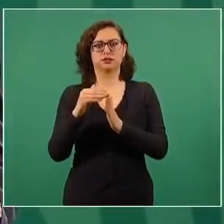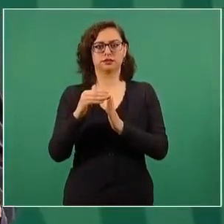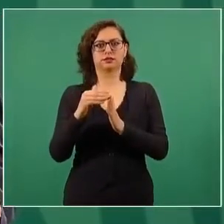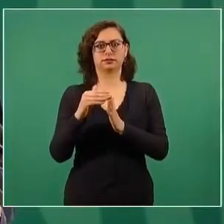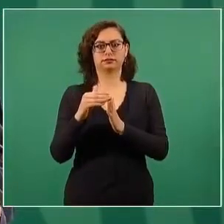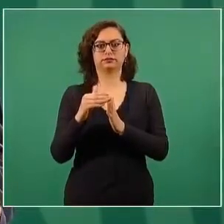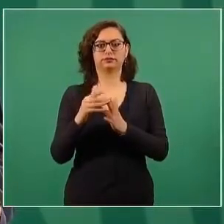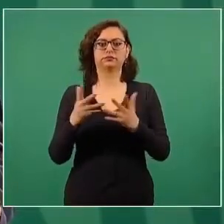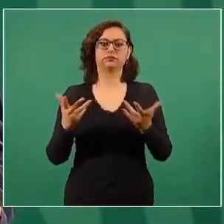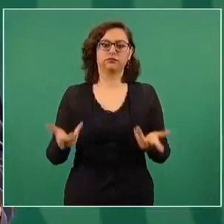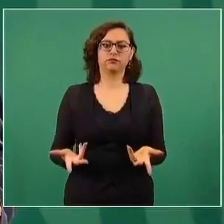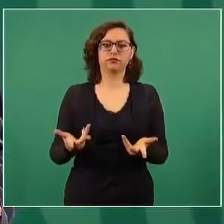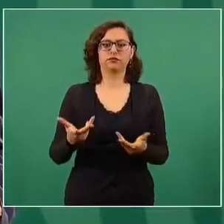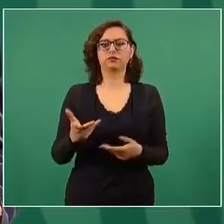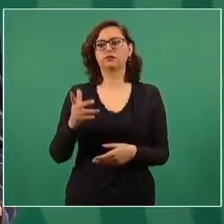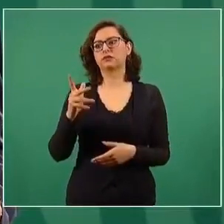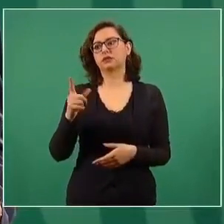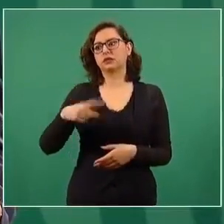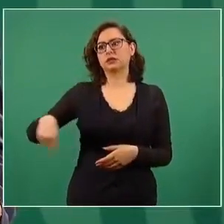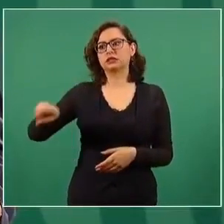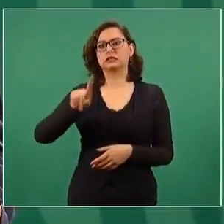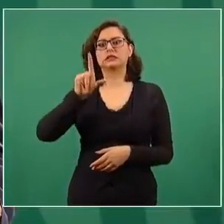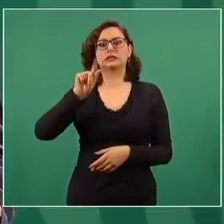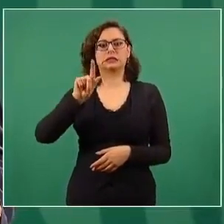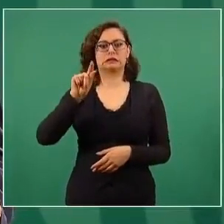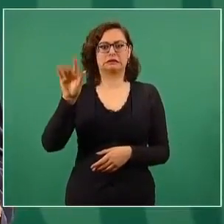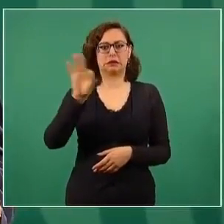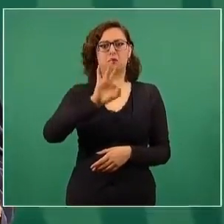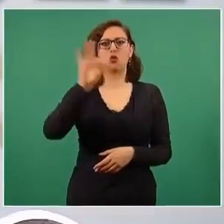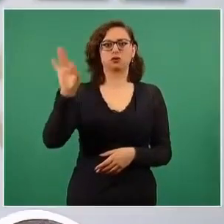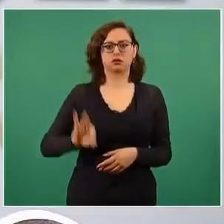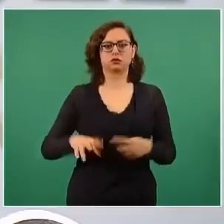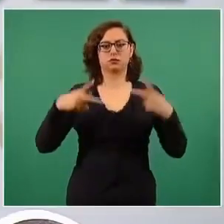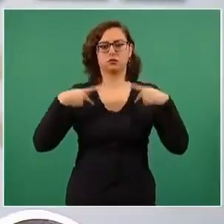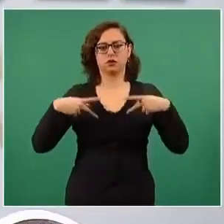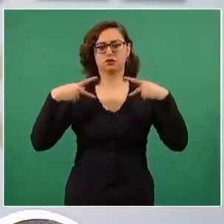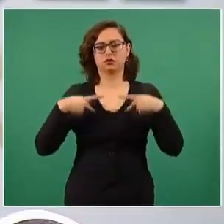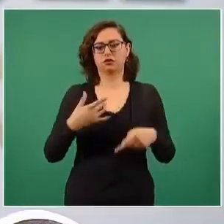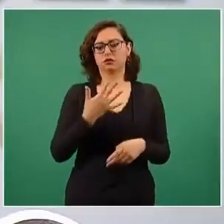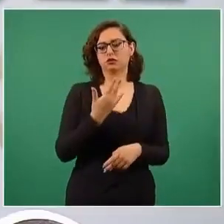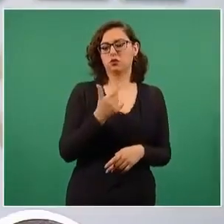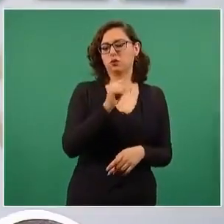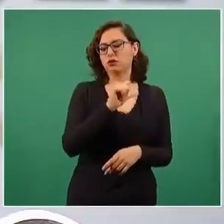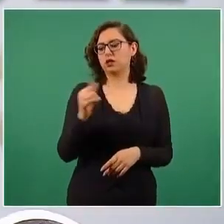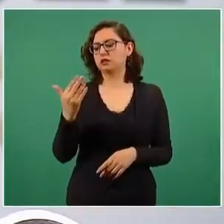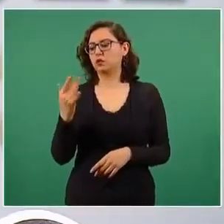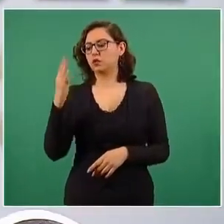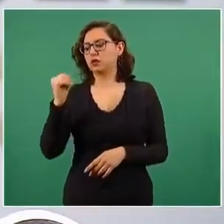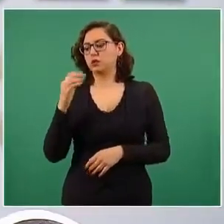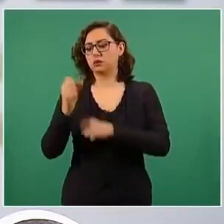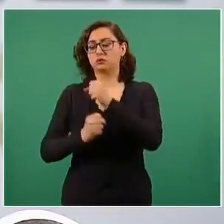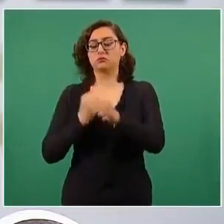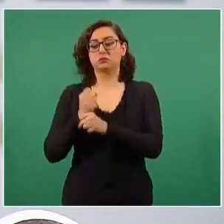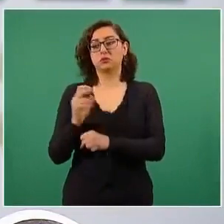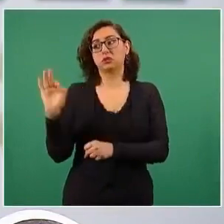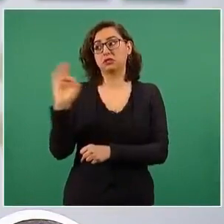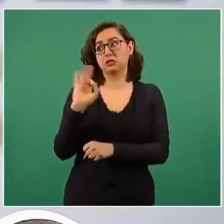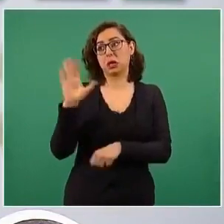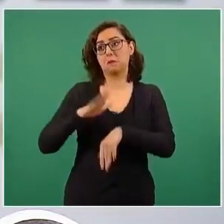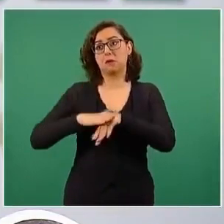más de al menos el 70% de lo que tenemos registrado en el INEGI. Es posible que lleguemos a más.